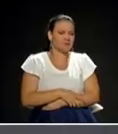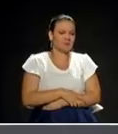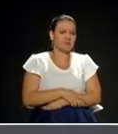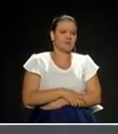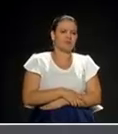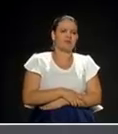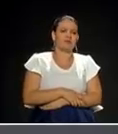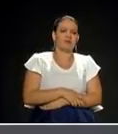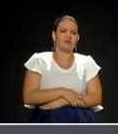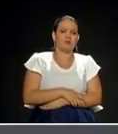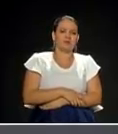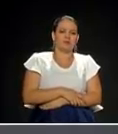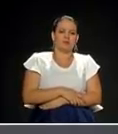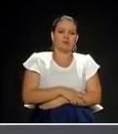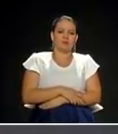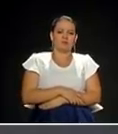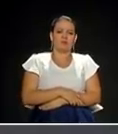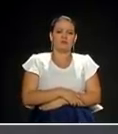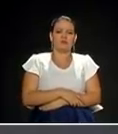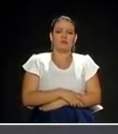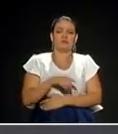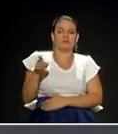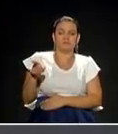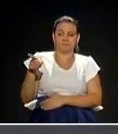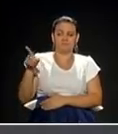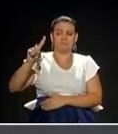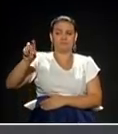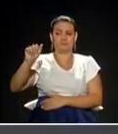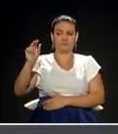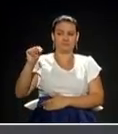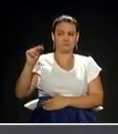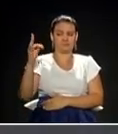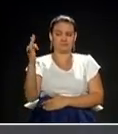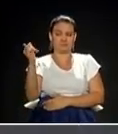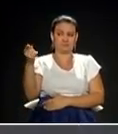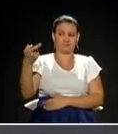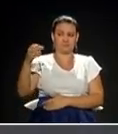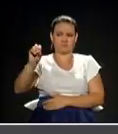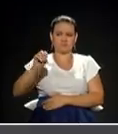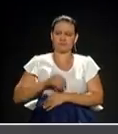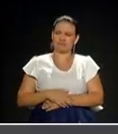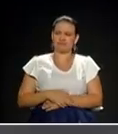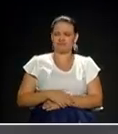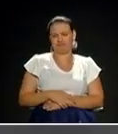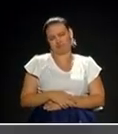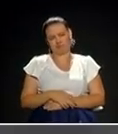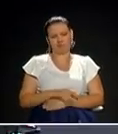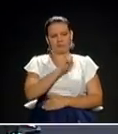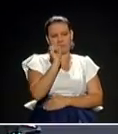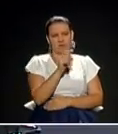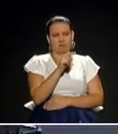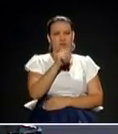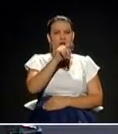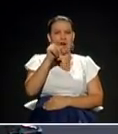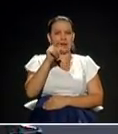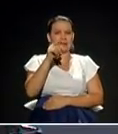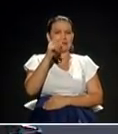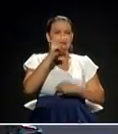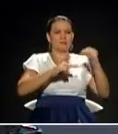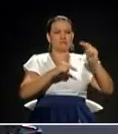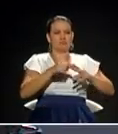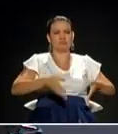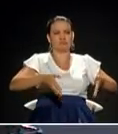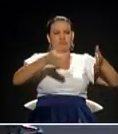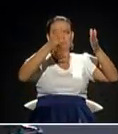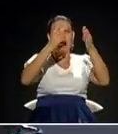Yo quiero saber, Alfredo, en el tema de las obligaciones urbanísticas, ¿cuál crees que las quitarías o hasta